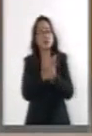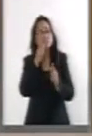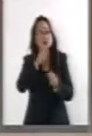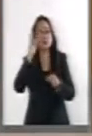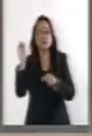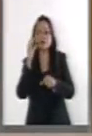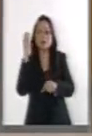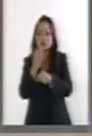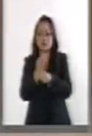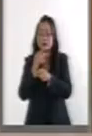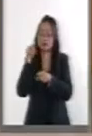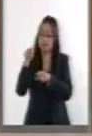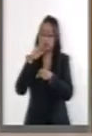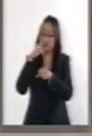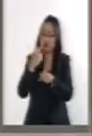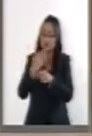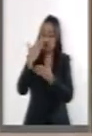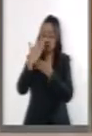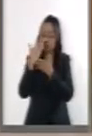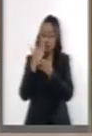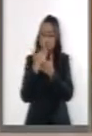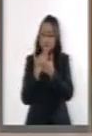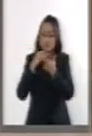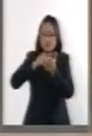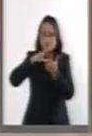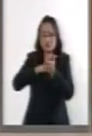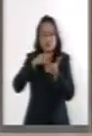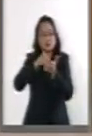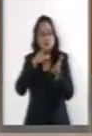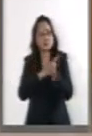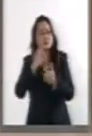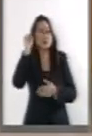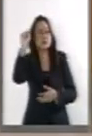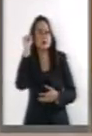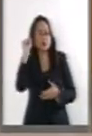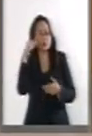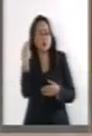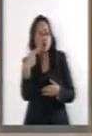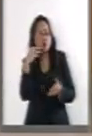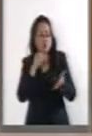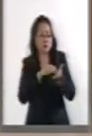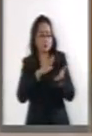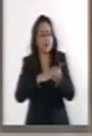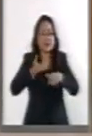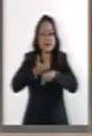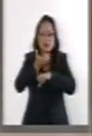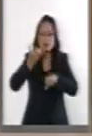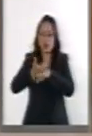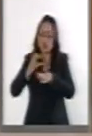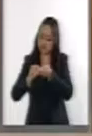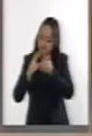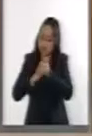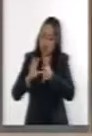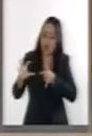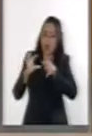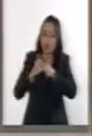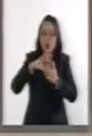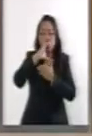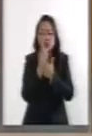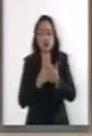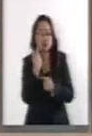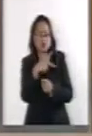Federación, incluyendo el registro de organizaciones sindicales en las entidades federativas y sus contratos